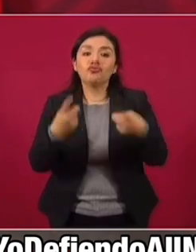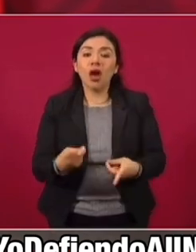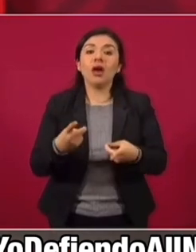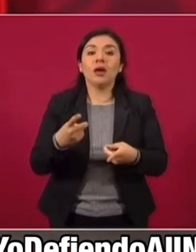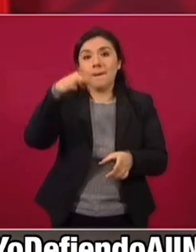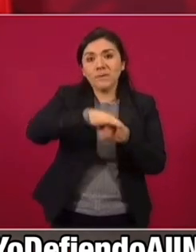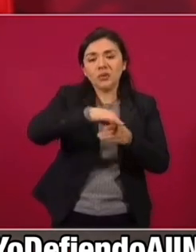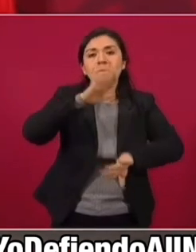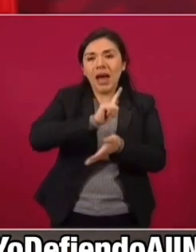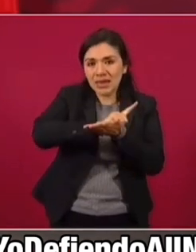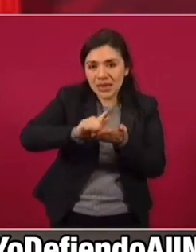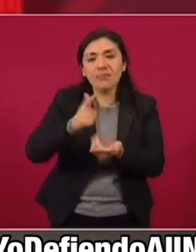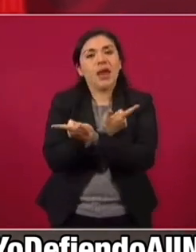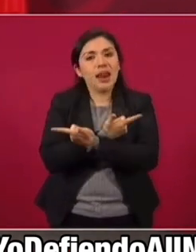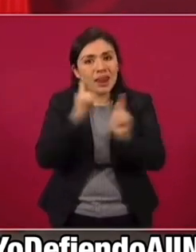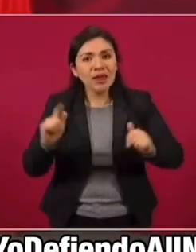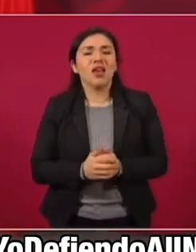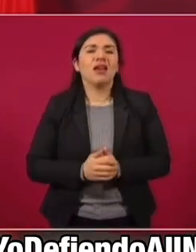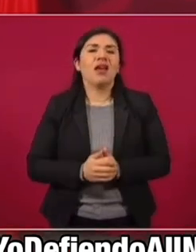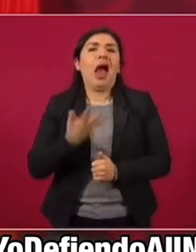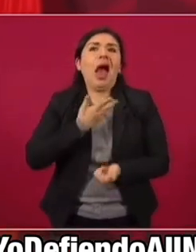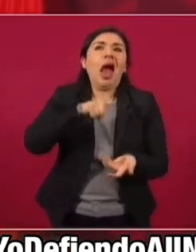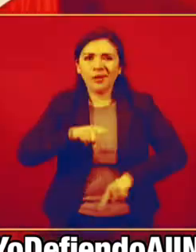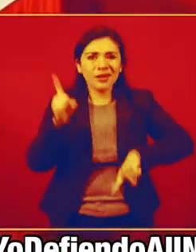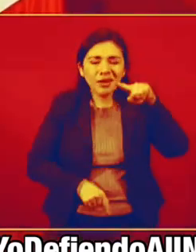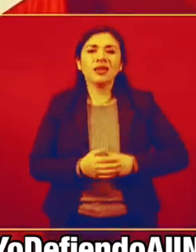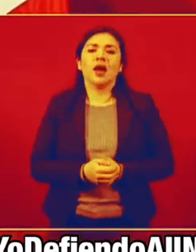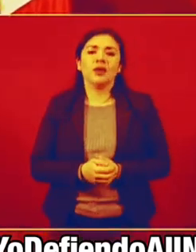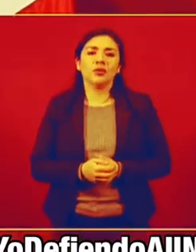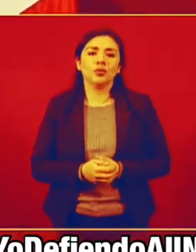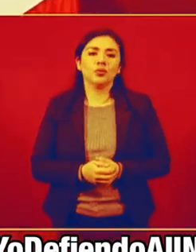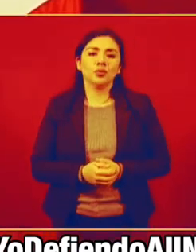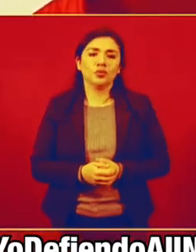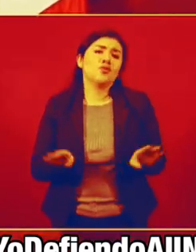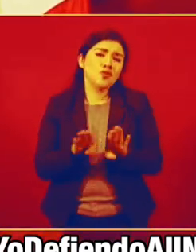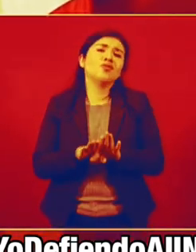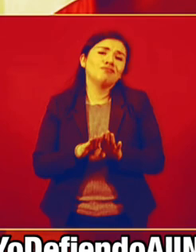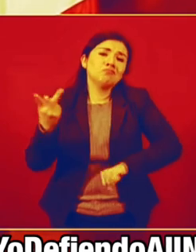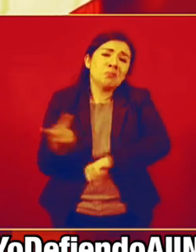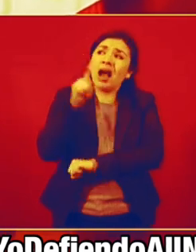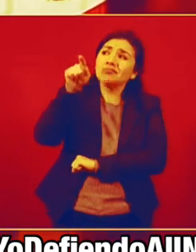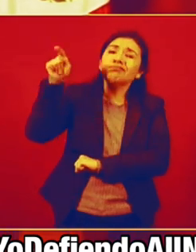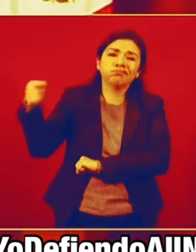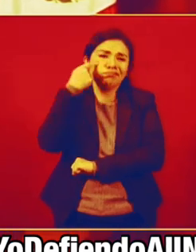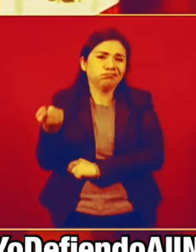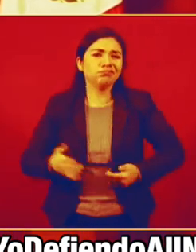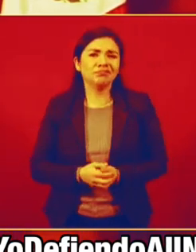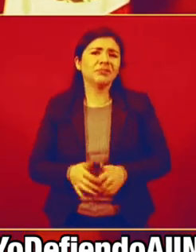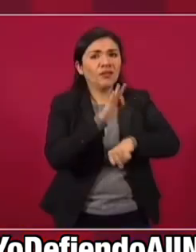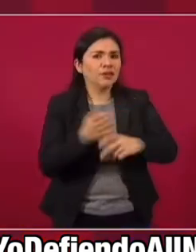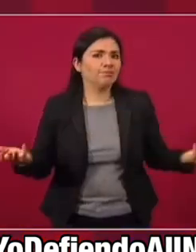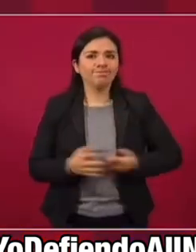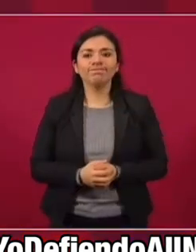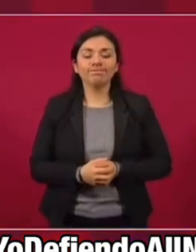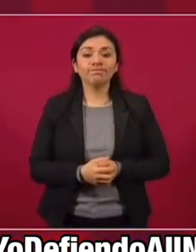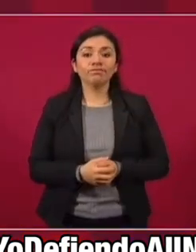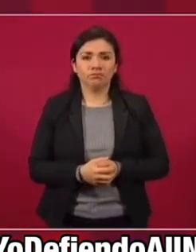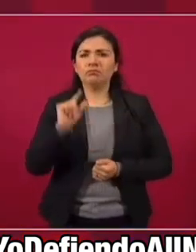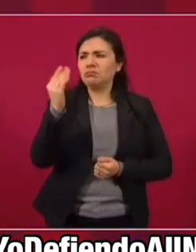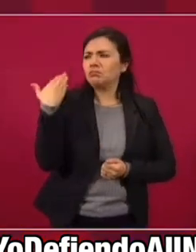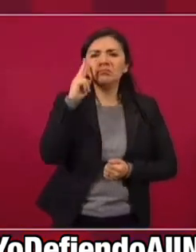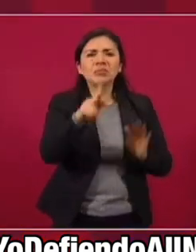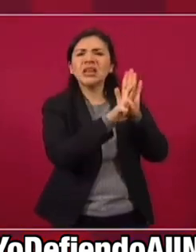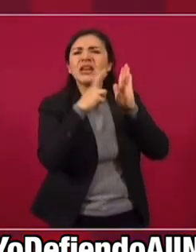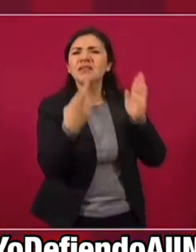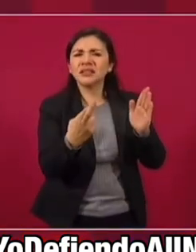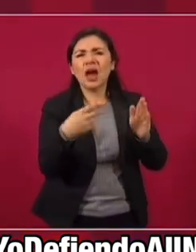elecciones limpias, libres, que no haya fraude electoral, como sucede, como hemos padecido. Salió una